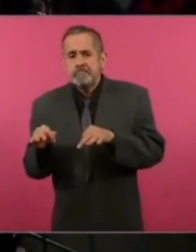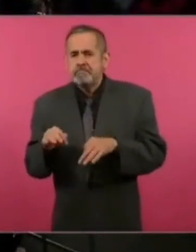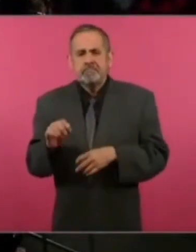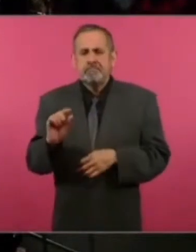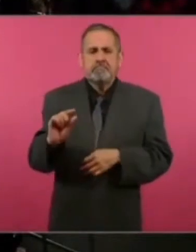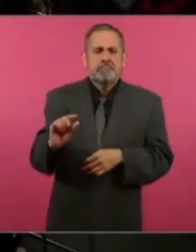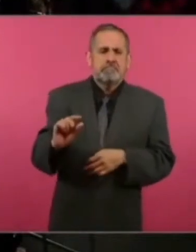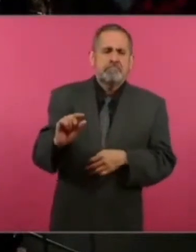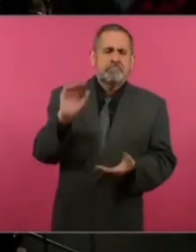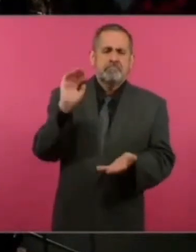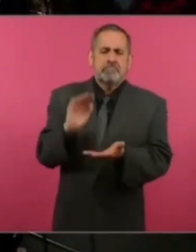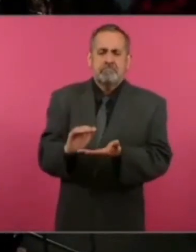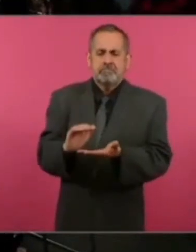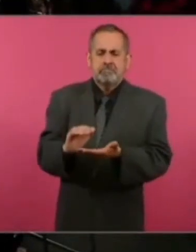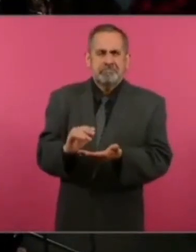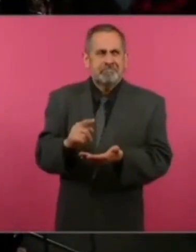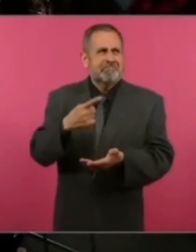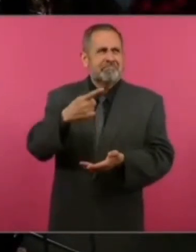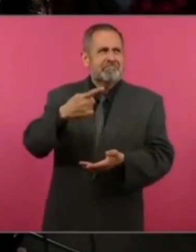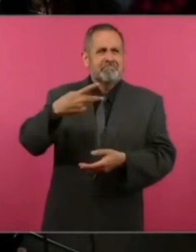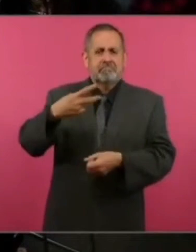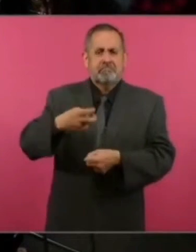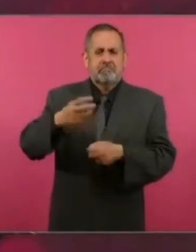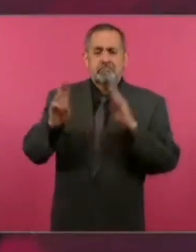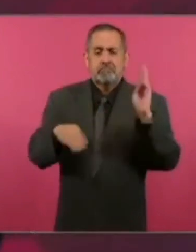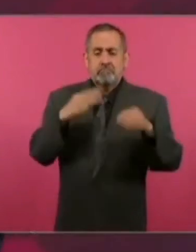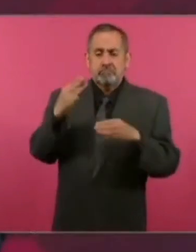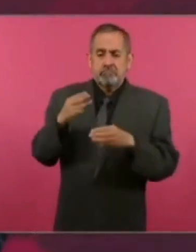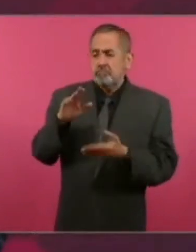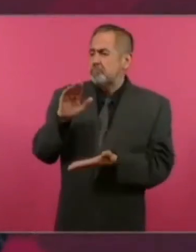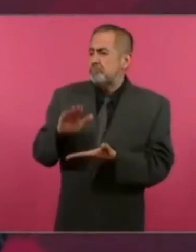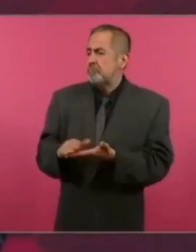más baja o la segunda, tercera, más baja del mundo.